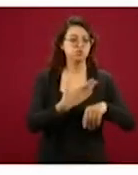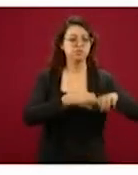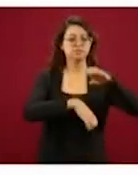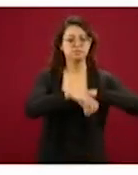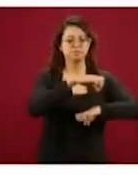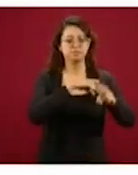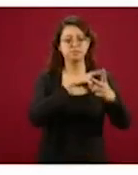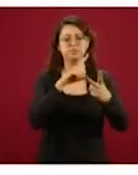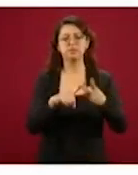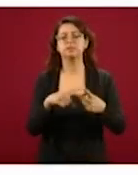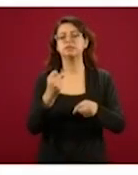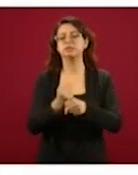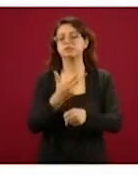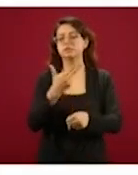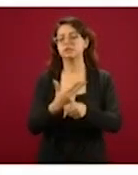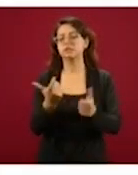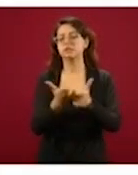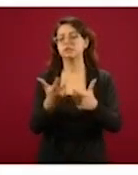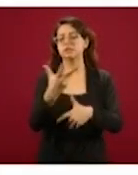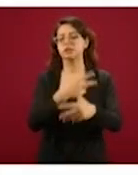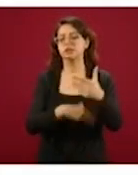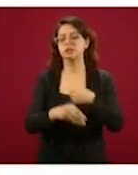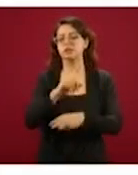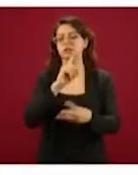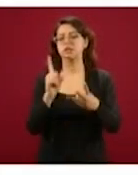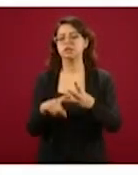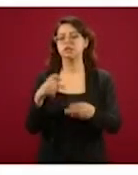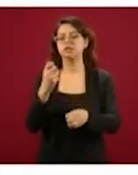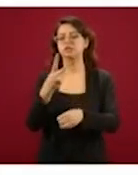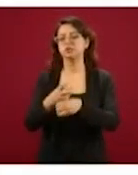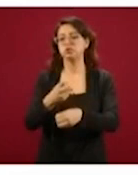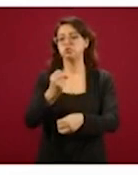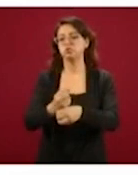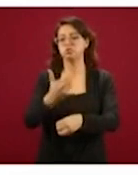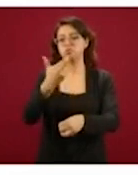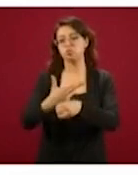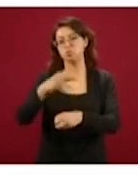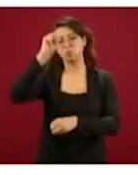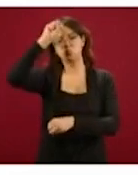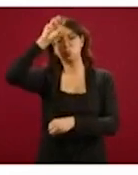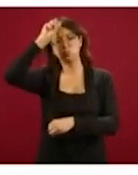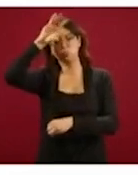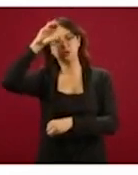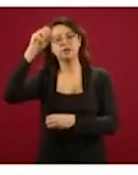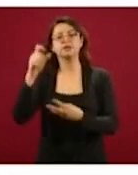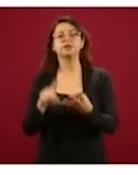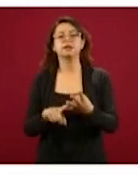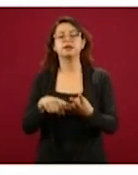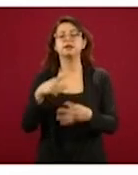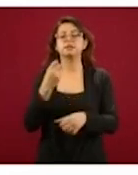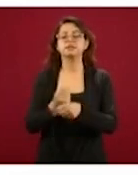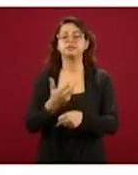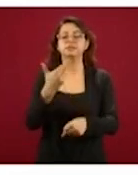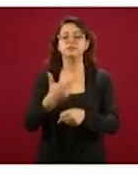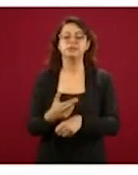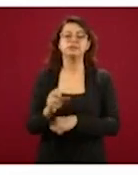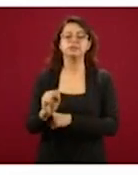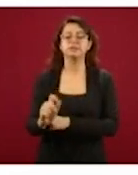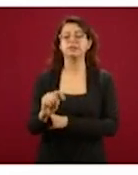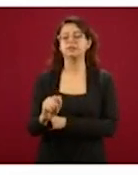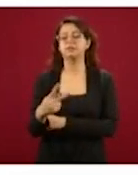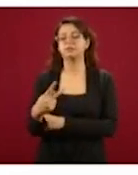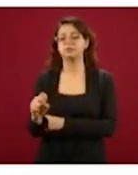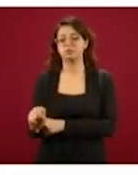en la Secretaría de Economía, en la Subsecretaría de Minas y en diferentes áreas de la propia Secretaría del Trabajo y